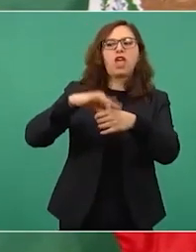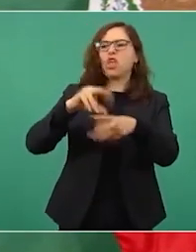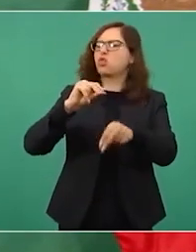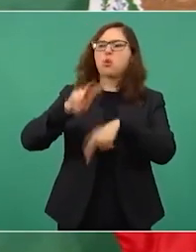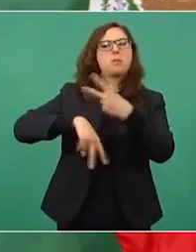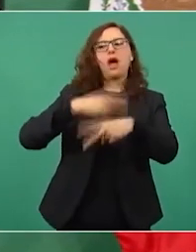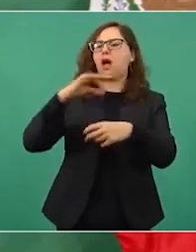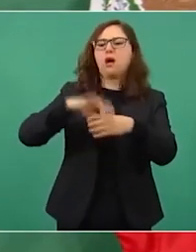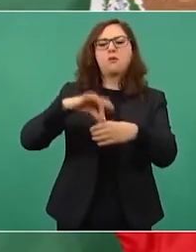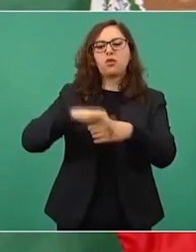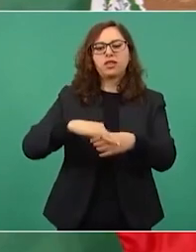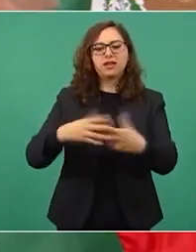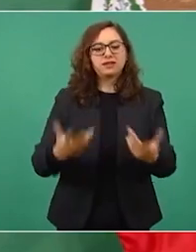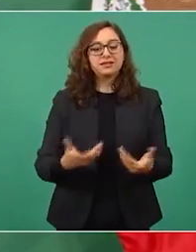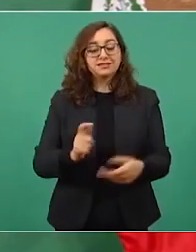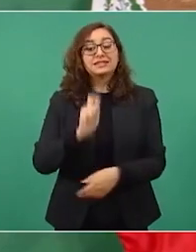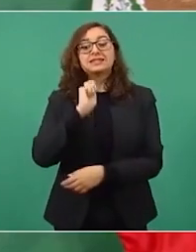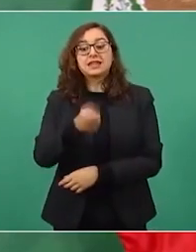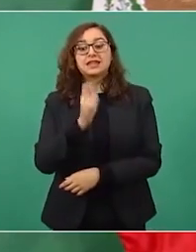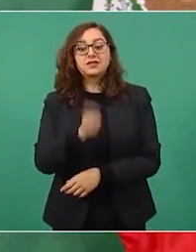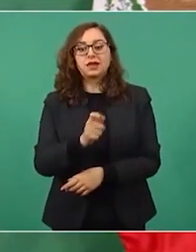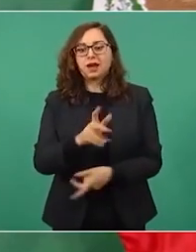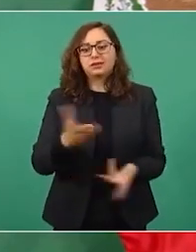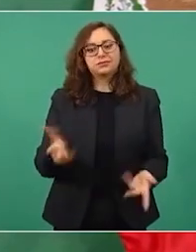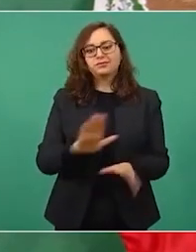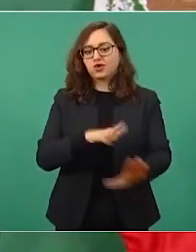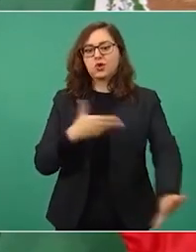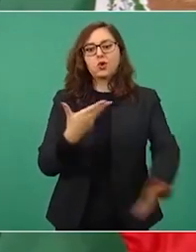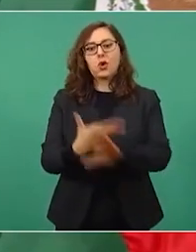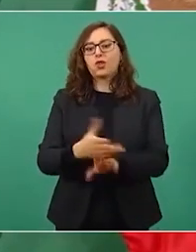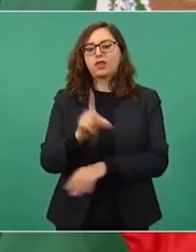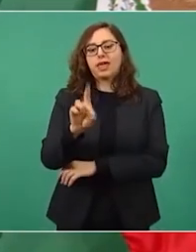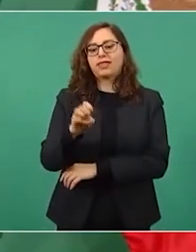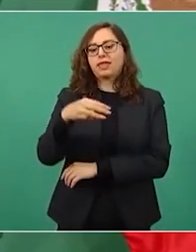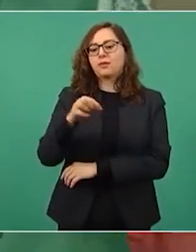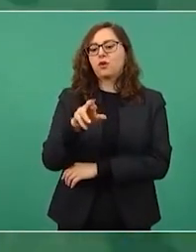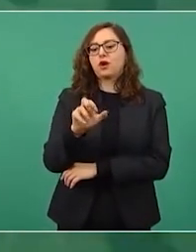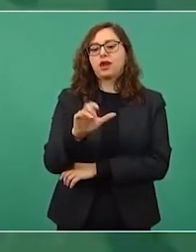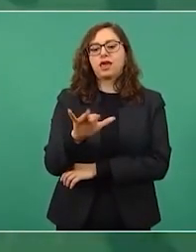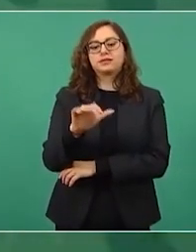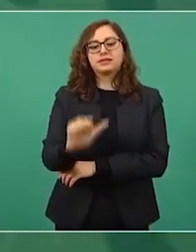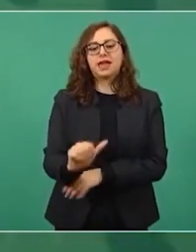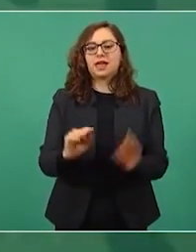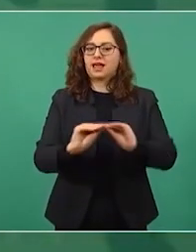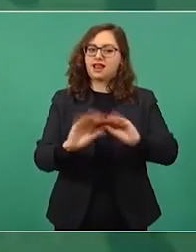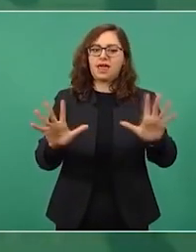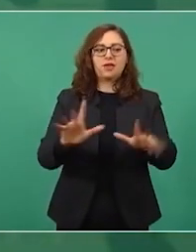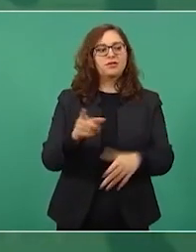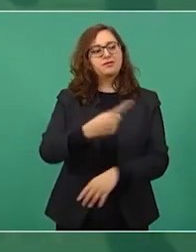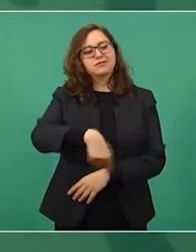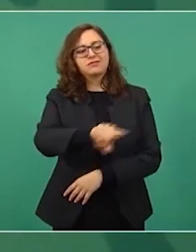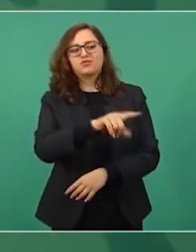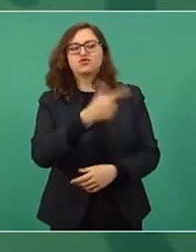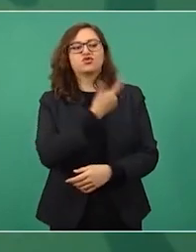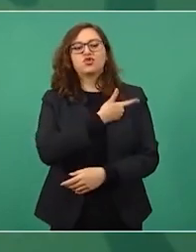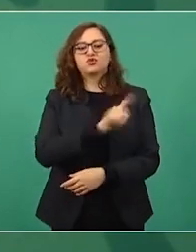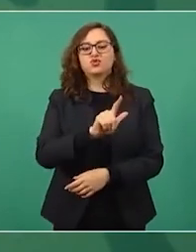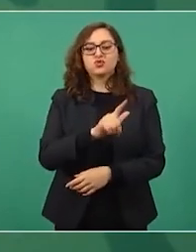la antidemocracia al descubierto en cambio frena